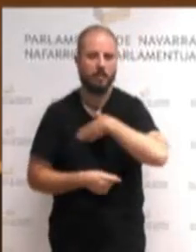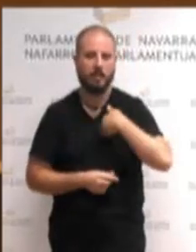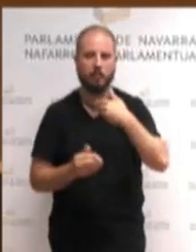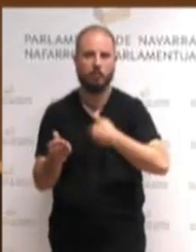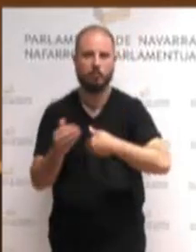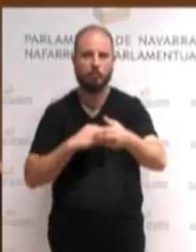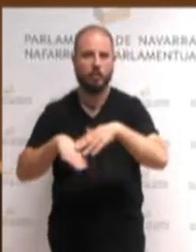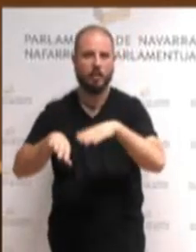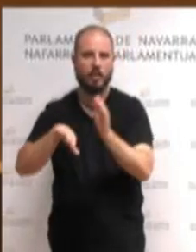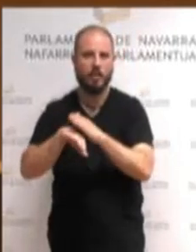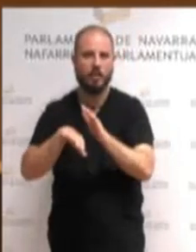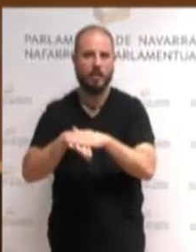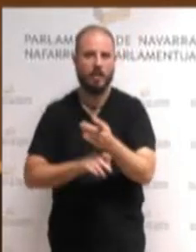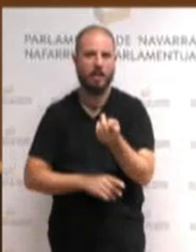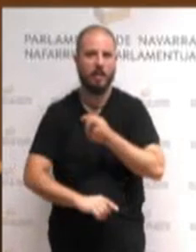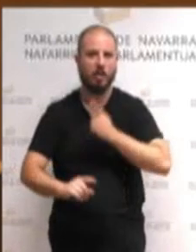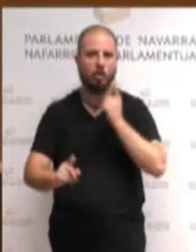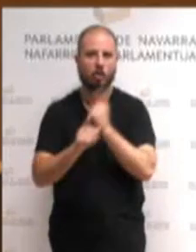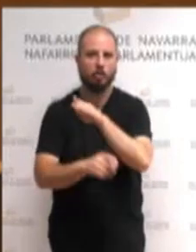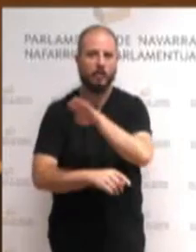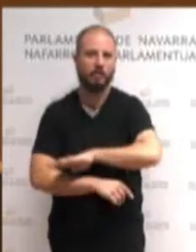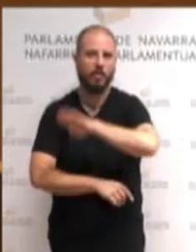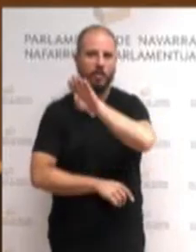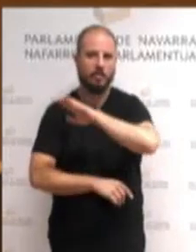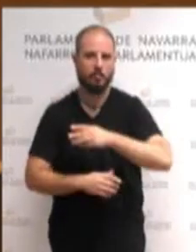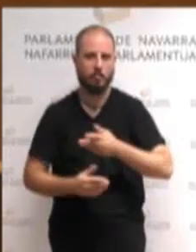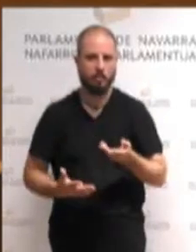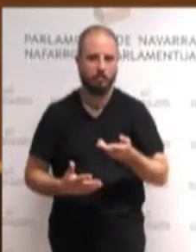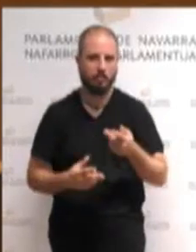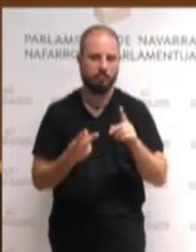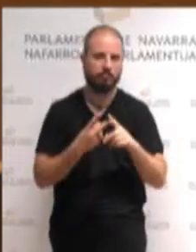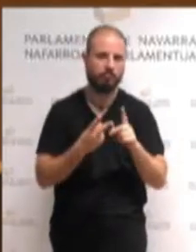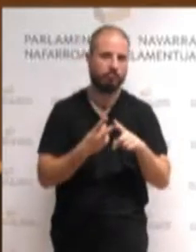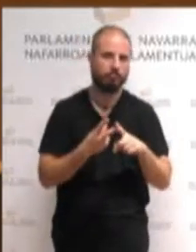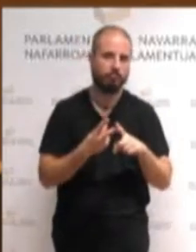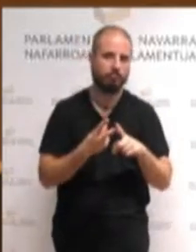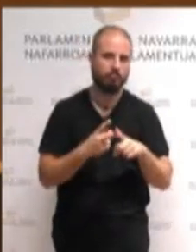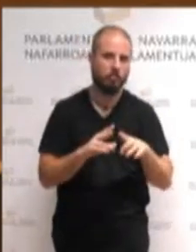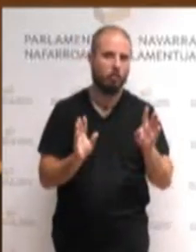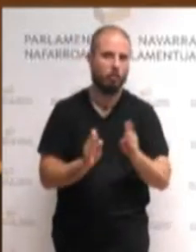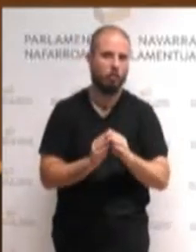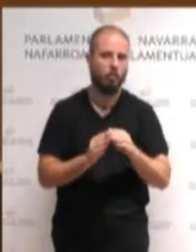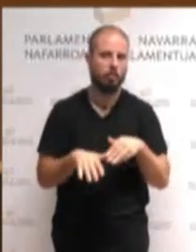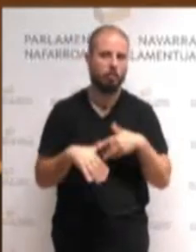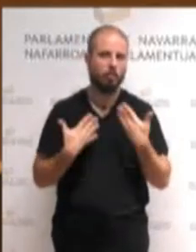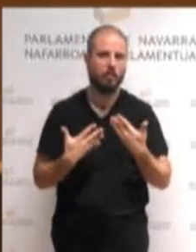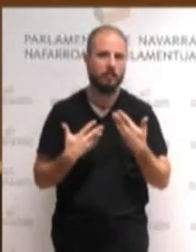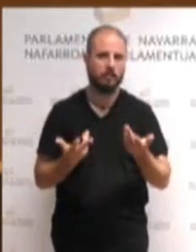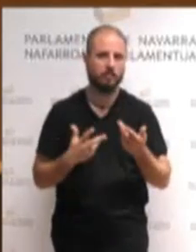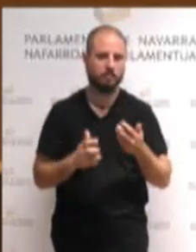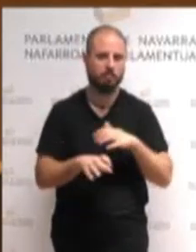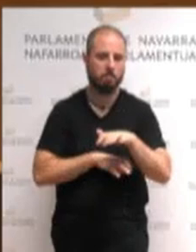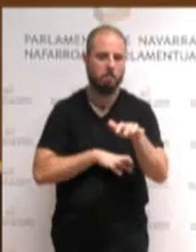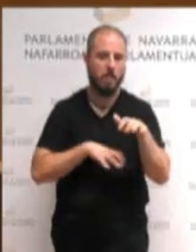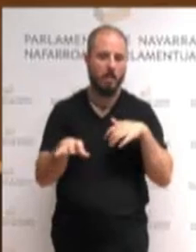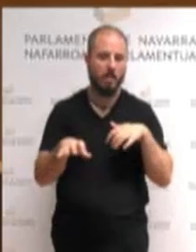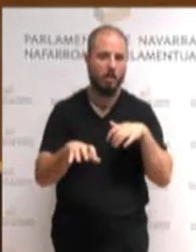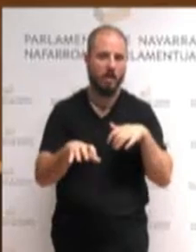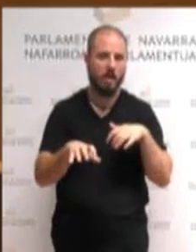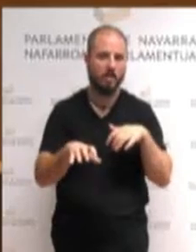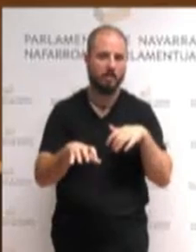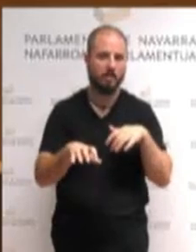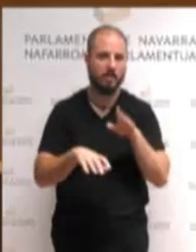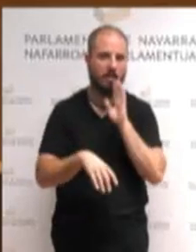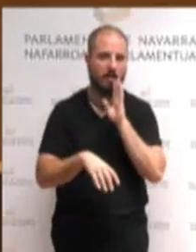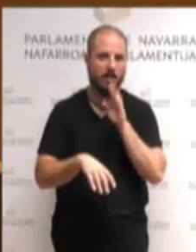Begarrena, gehien gorietan, Euskal Herria Bilduk ezinbestekoa izaten jarraituko